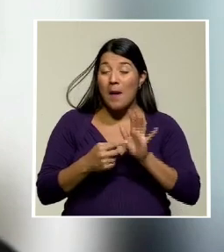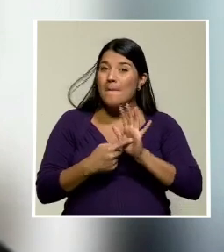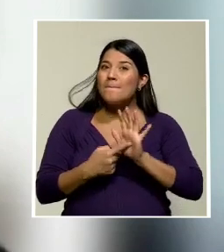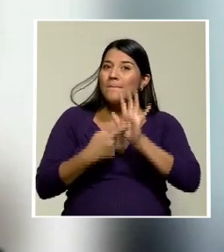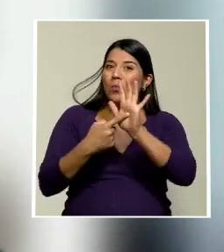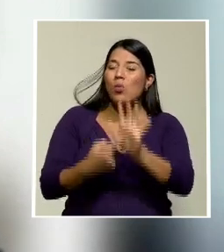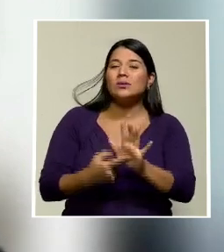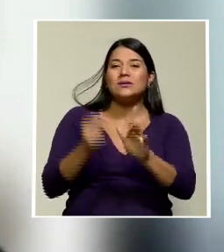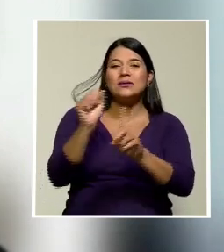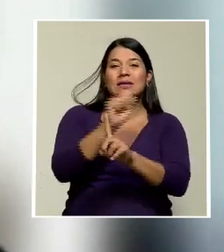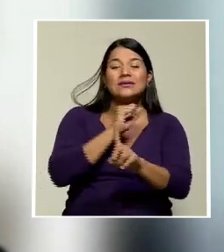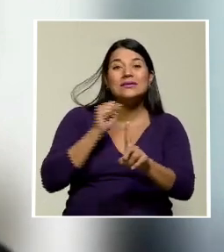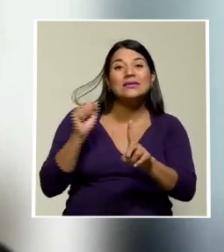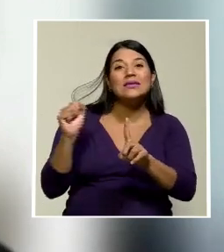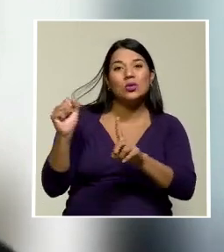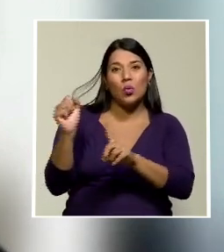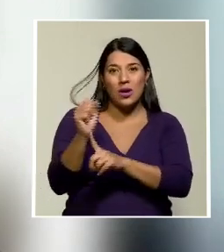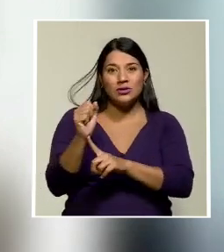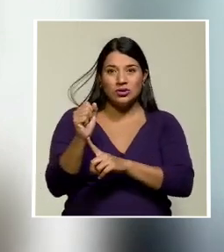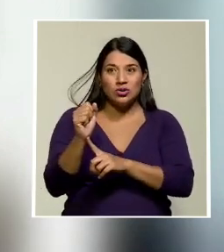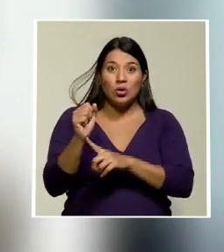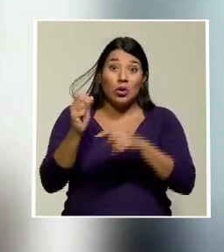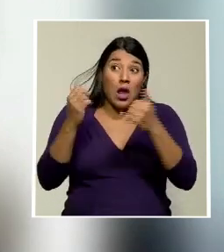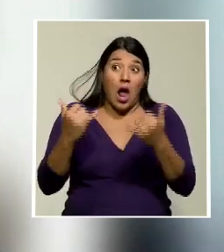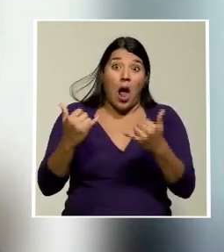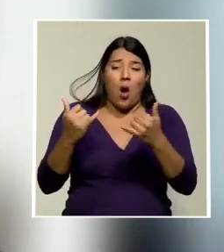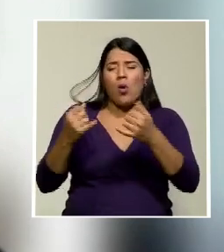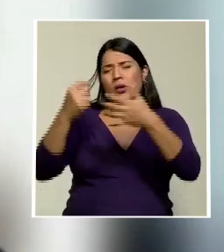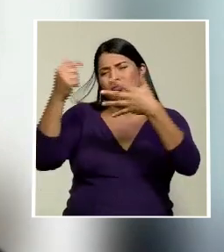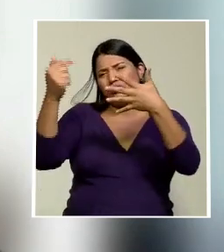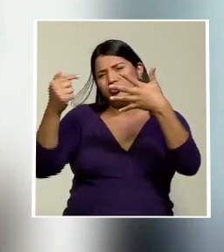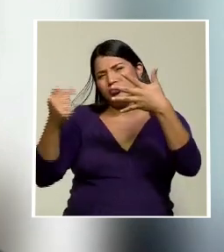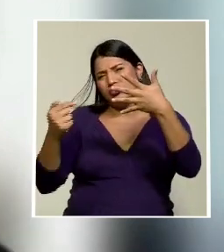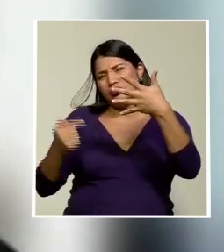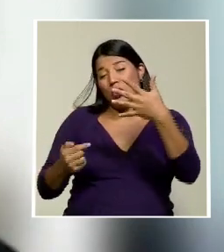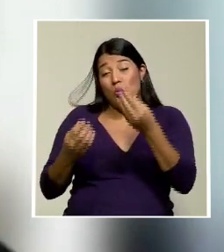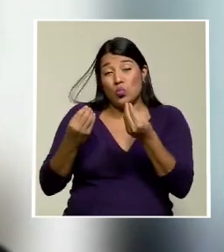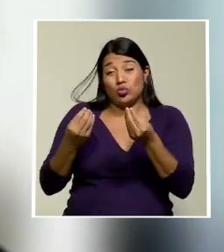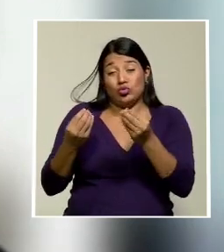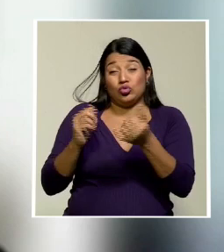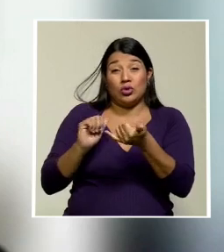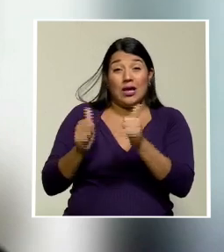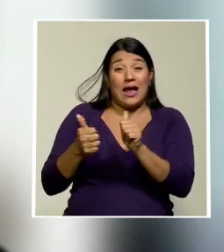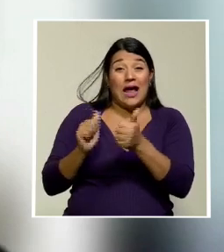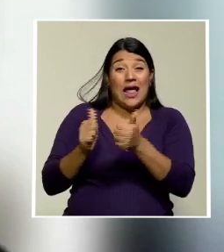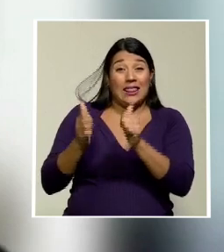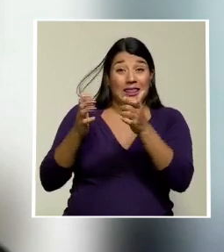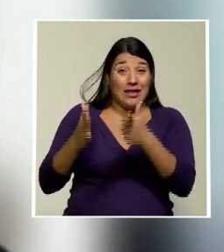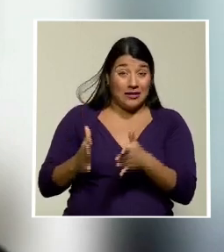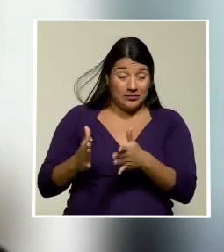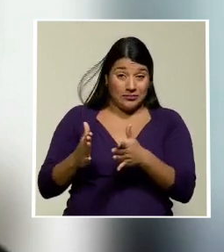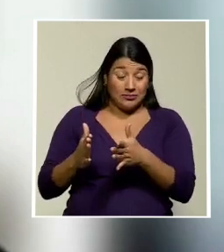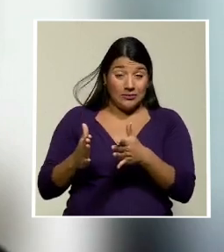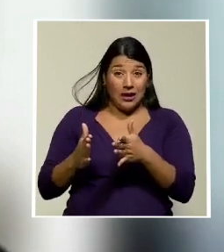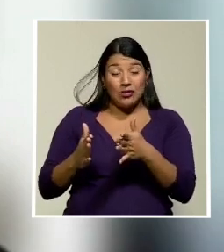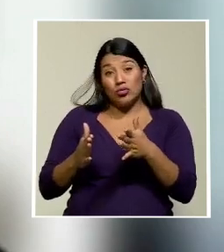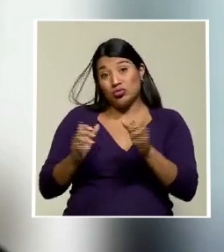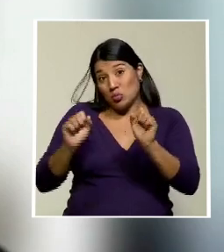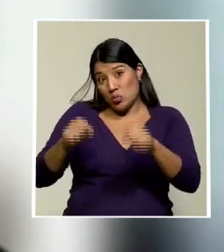panorama de una amplia oferta partidaria, en donde todavía tal vez se puede